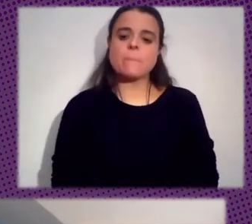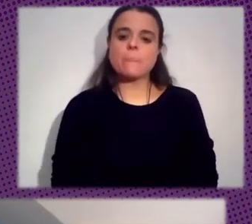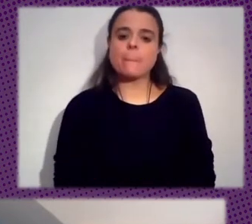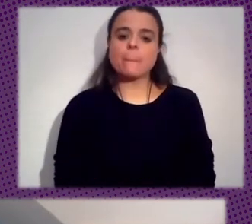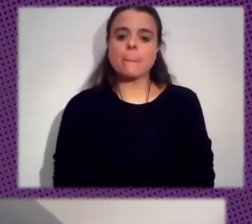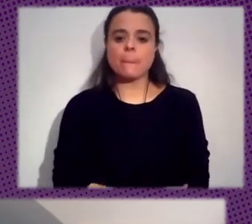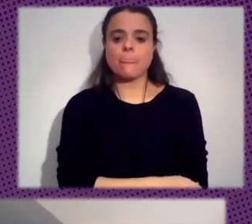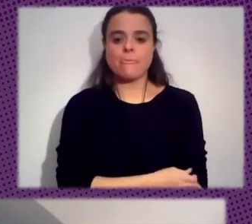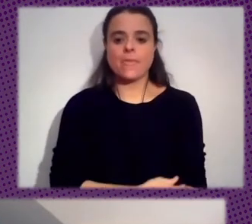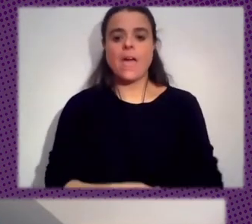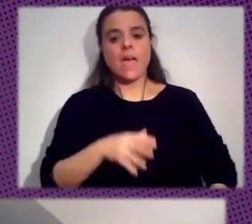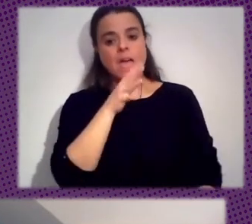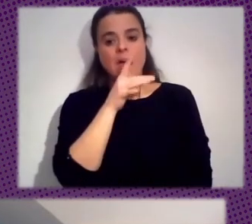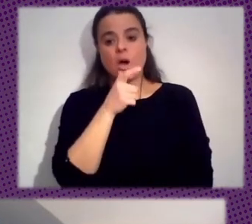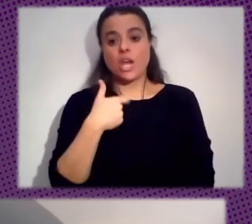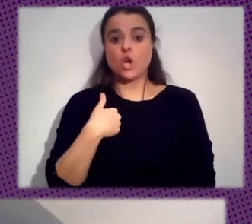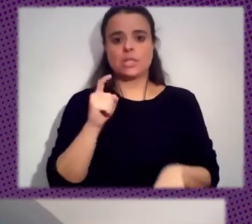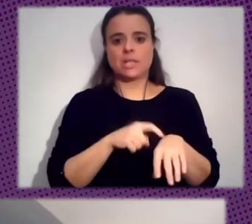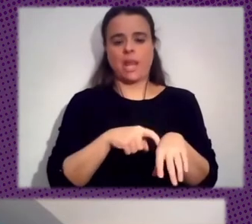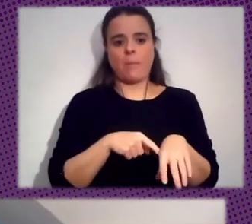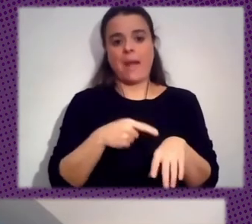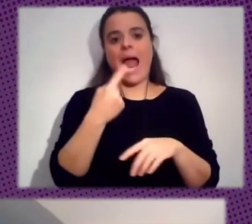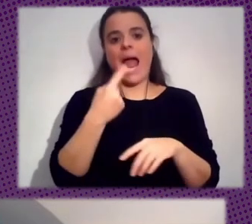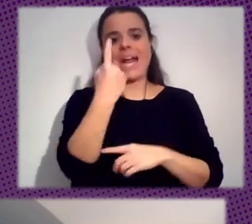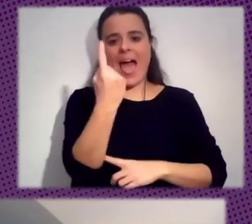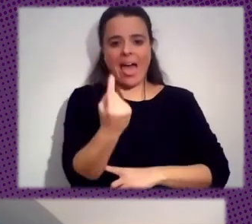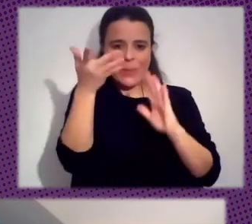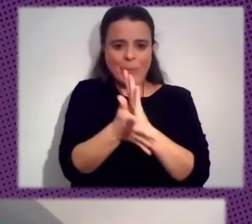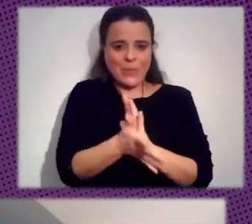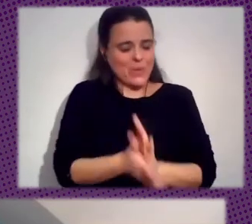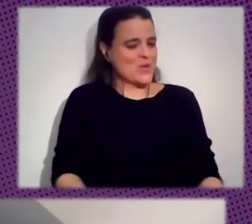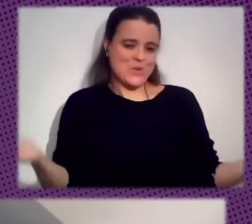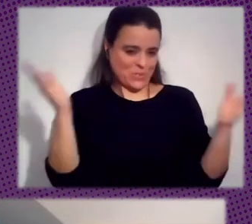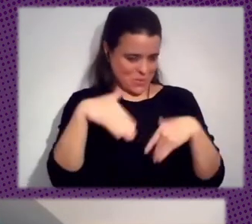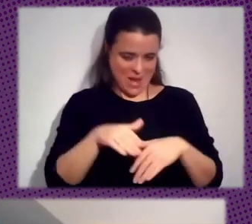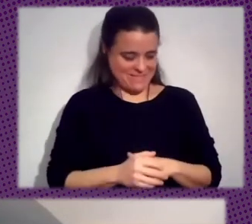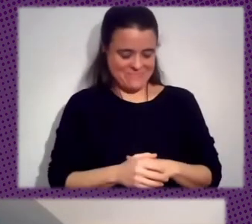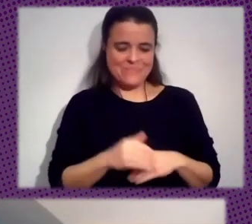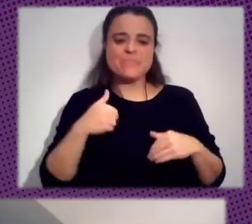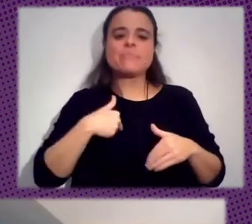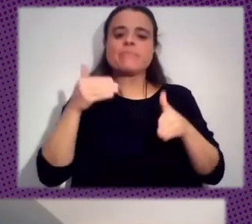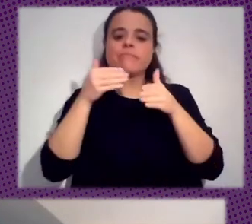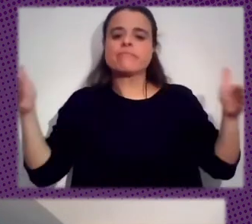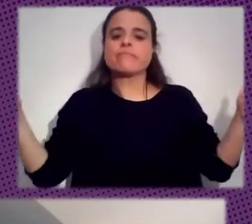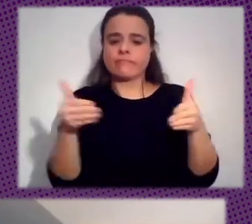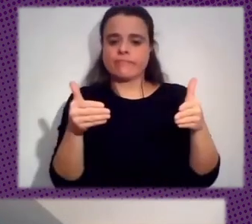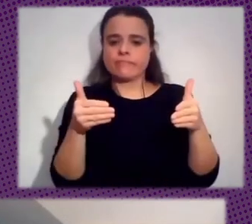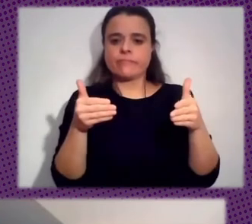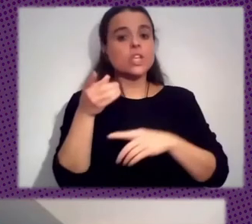Ahorita No Tengo Tiempo Como Dije De Hablar De Todas Vamos A Centrarnos Únicamente En La De Explorar